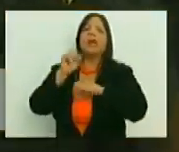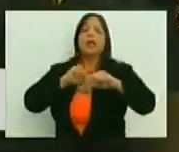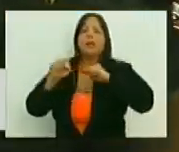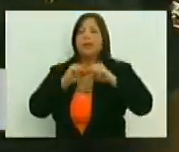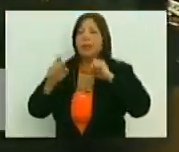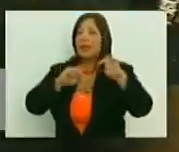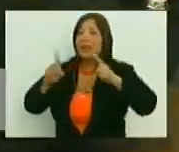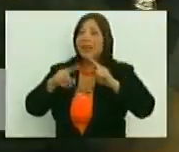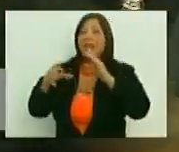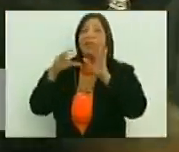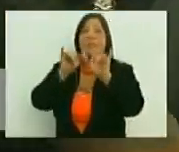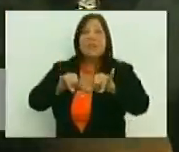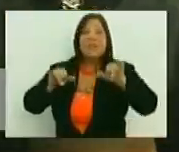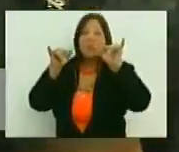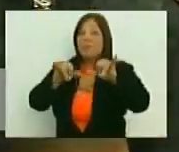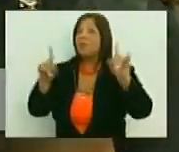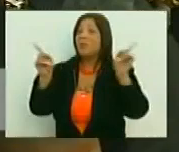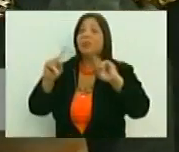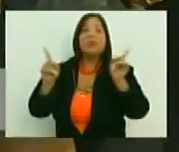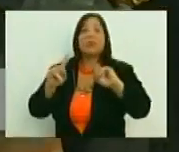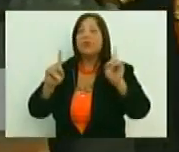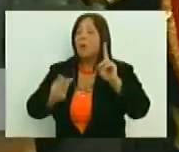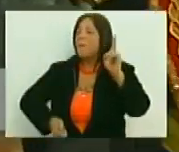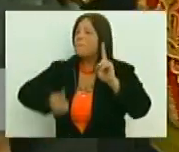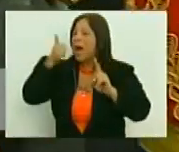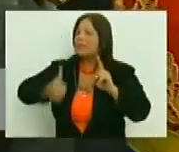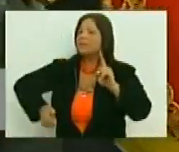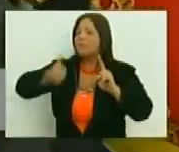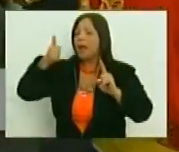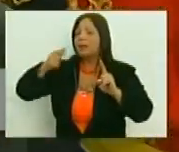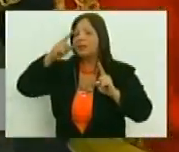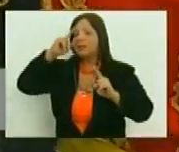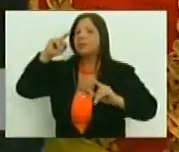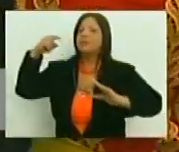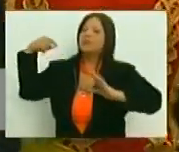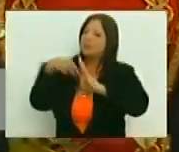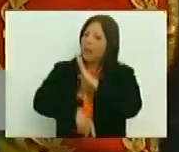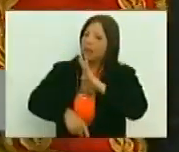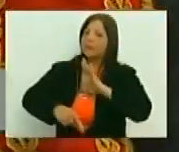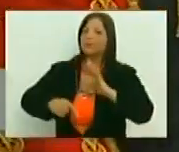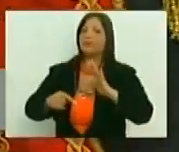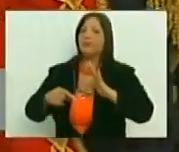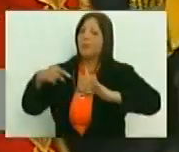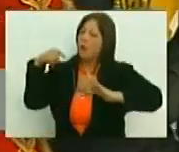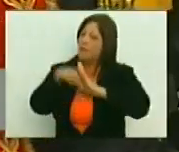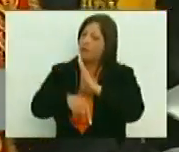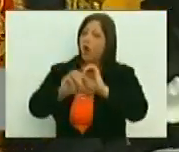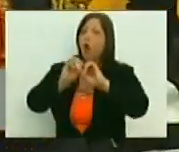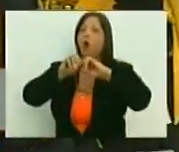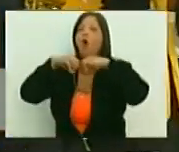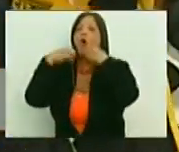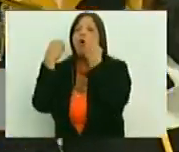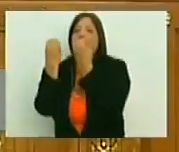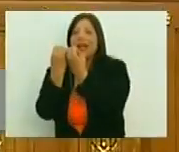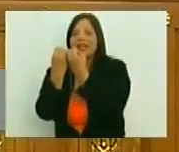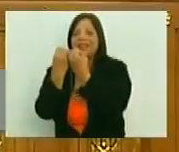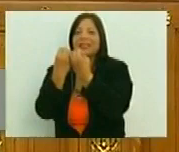permanente, ese sentido, pero más que todo, y sobre todo, organizarnos,